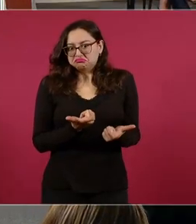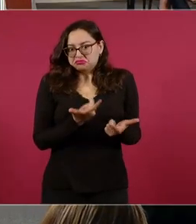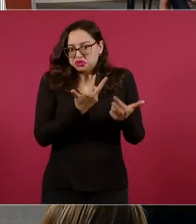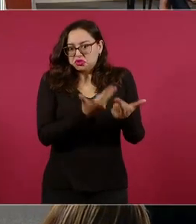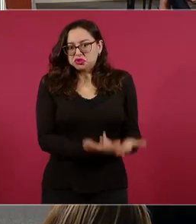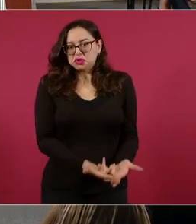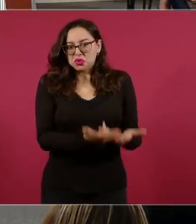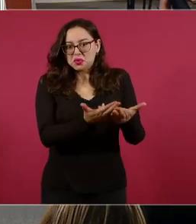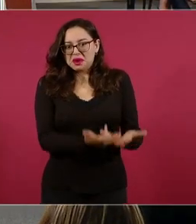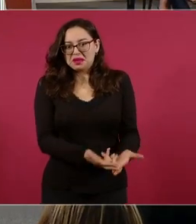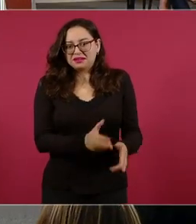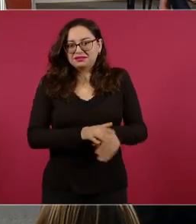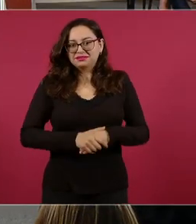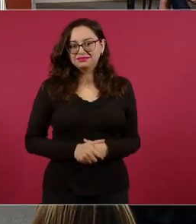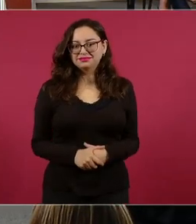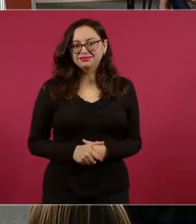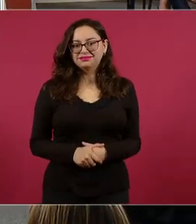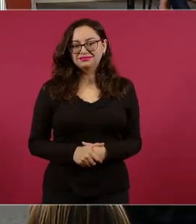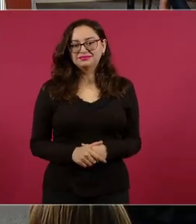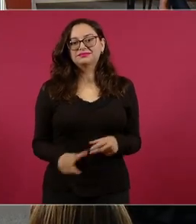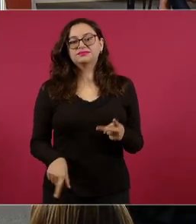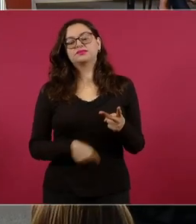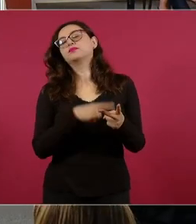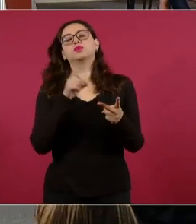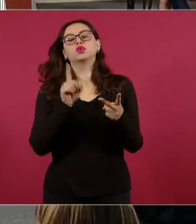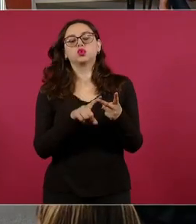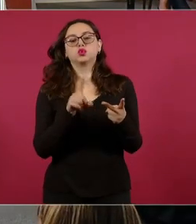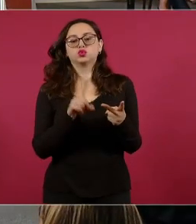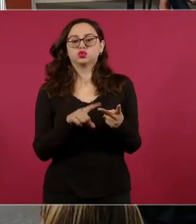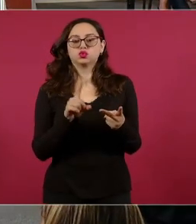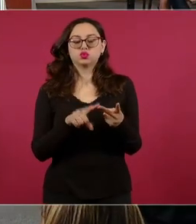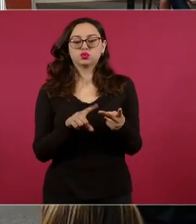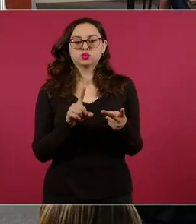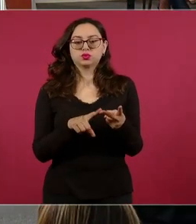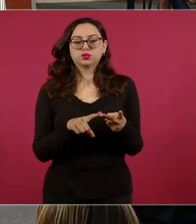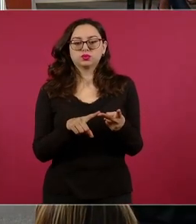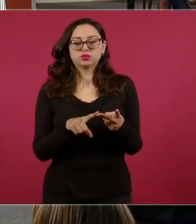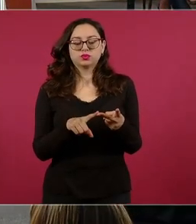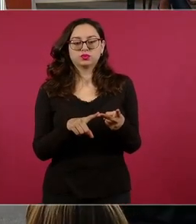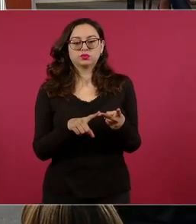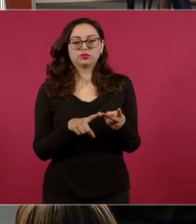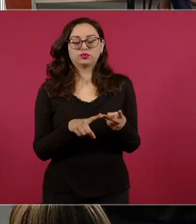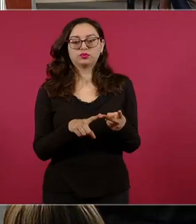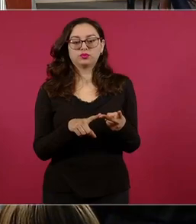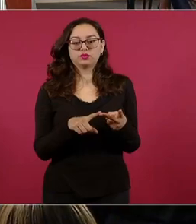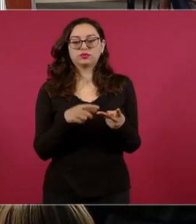Otro. ¿Cómo está la caja hoy? ¿Ustedes nos pueden ayudar?